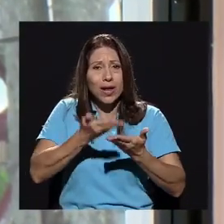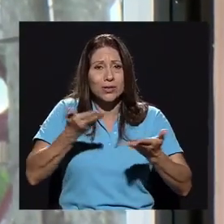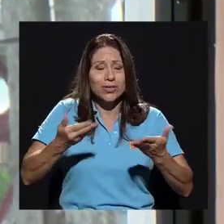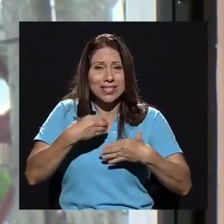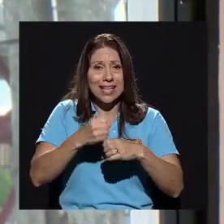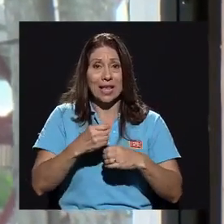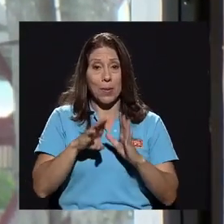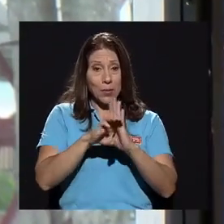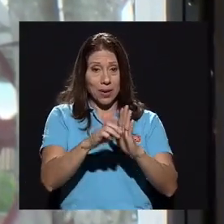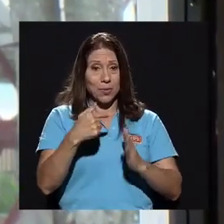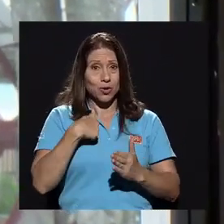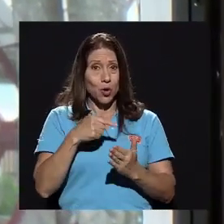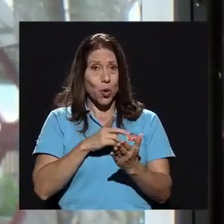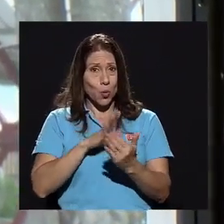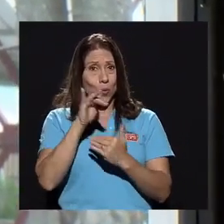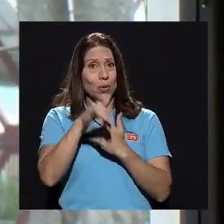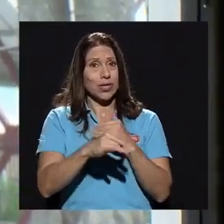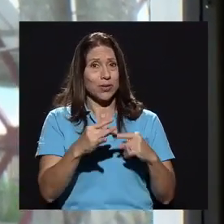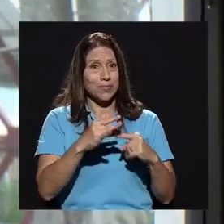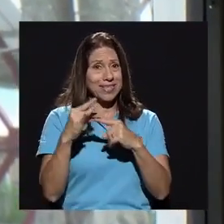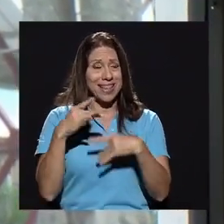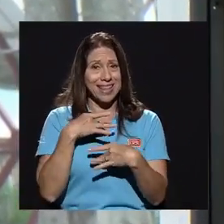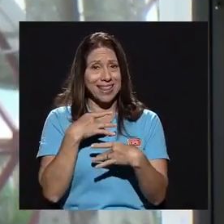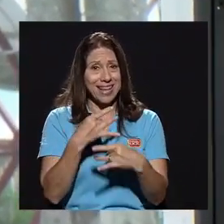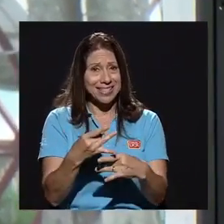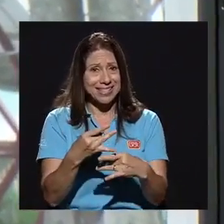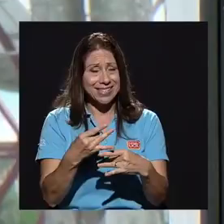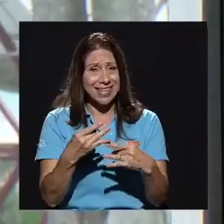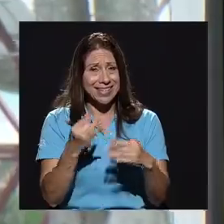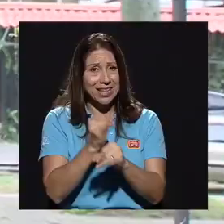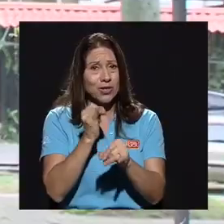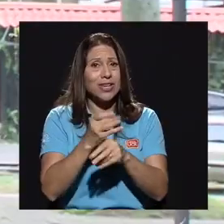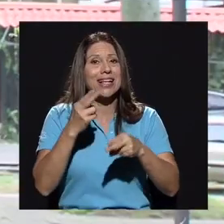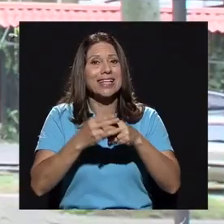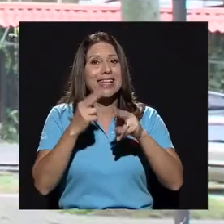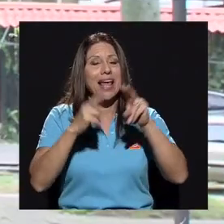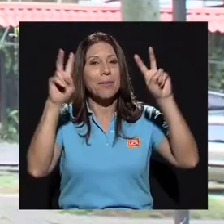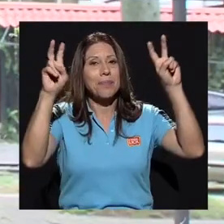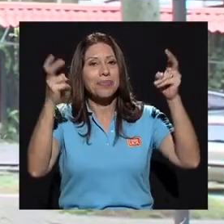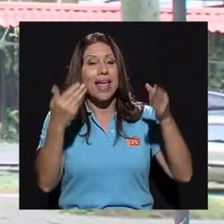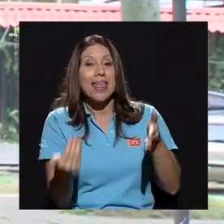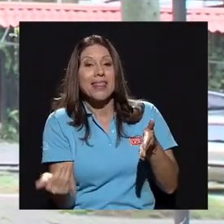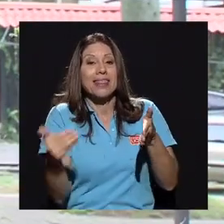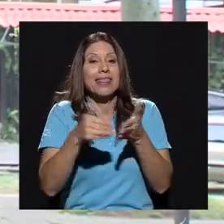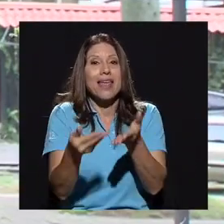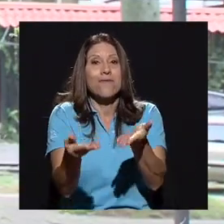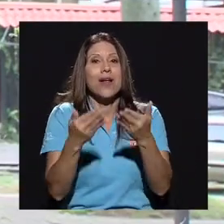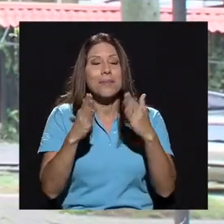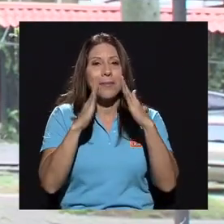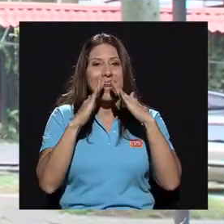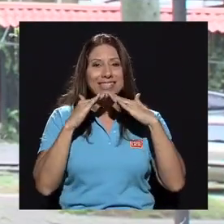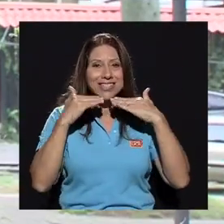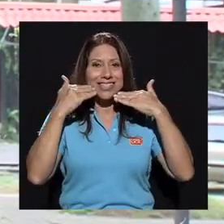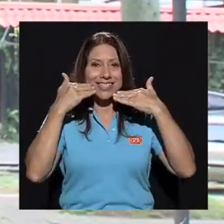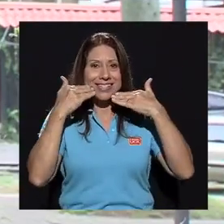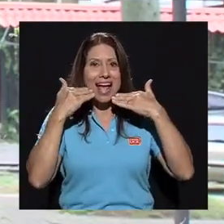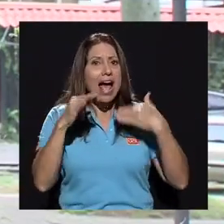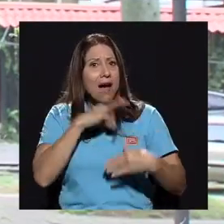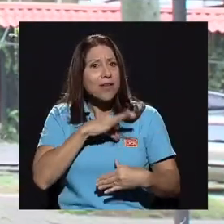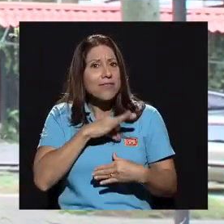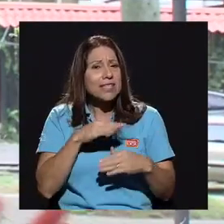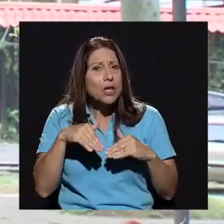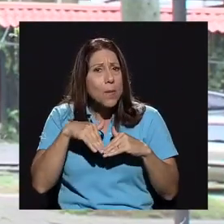un proyecto especial de interés institucional que se llama Devuélveme la sonrisa, que ha beneficiado a más de 12 mil personas,